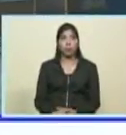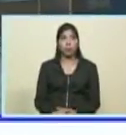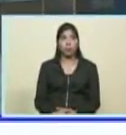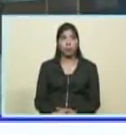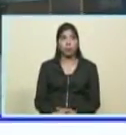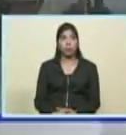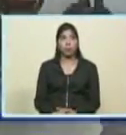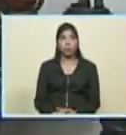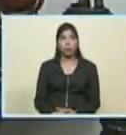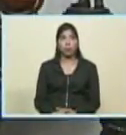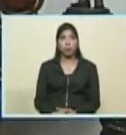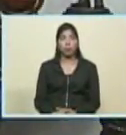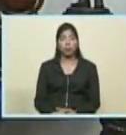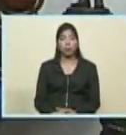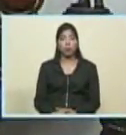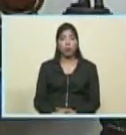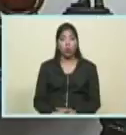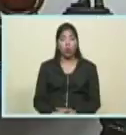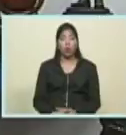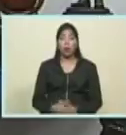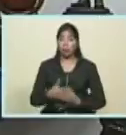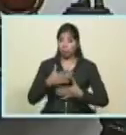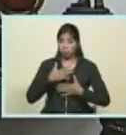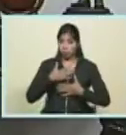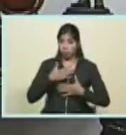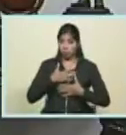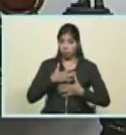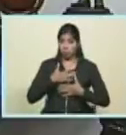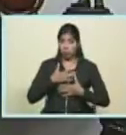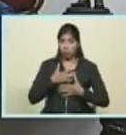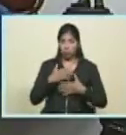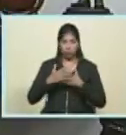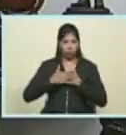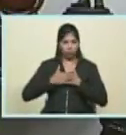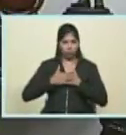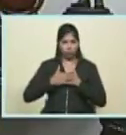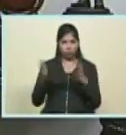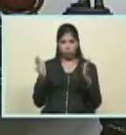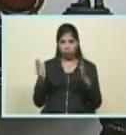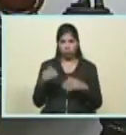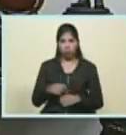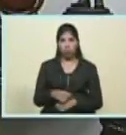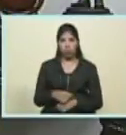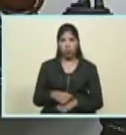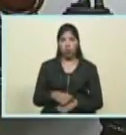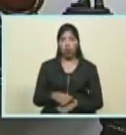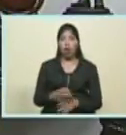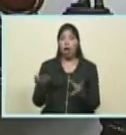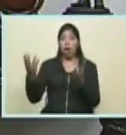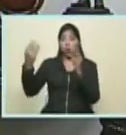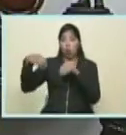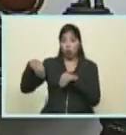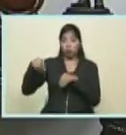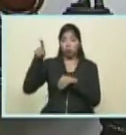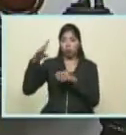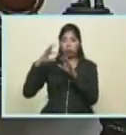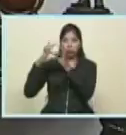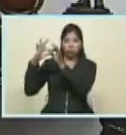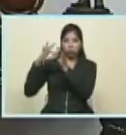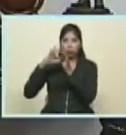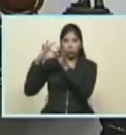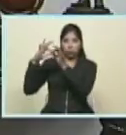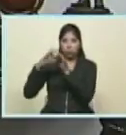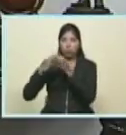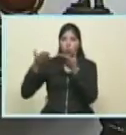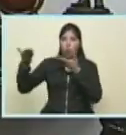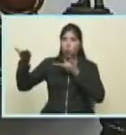y nuestra apuesta, nuestra apuesta completa, apostamos todo lo que tenemos por relaciones de hermandad,